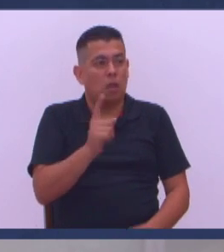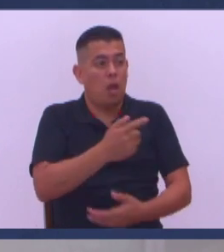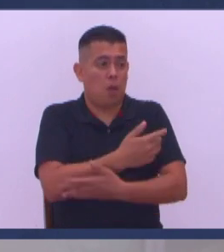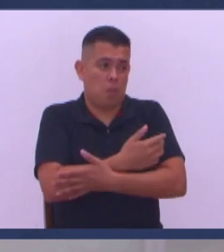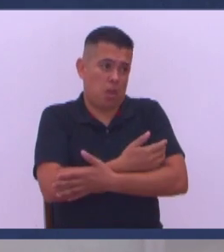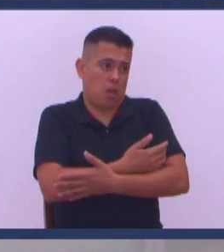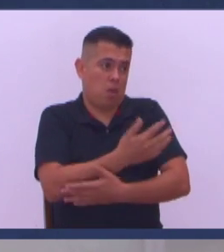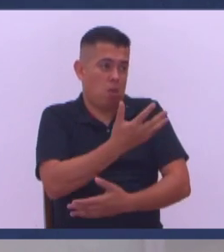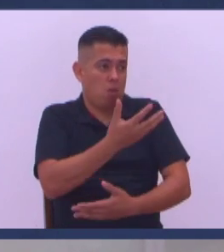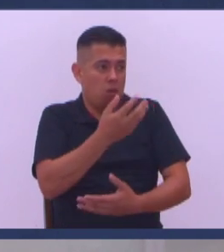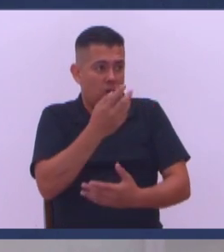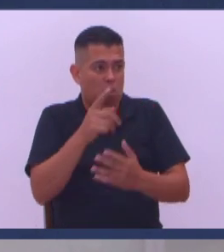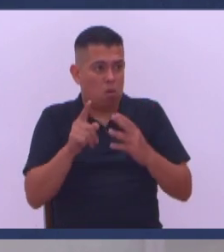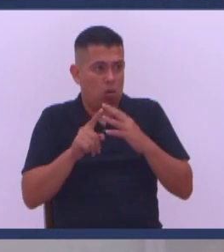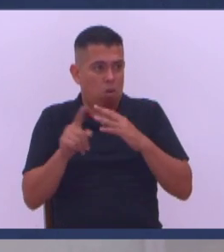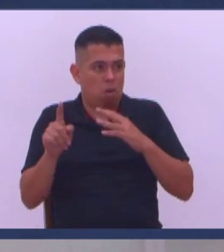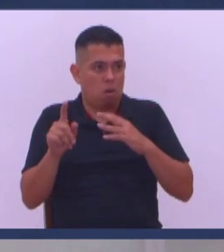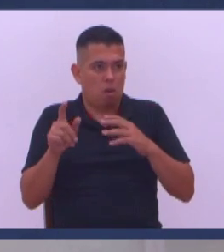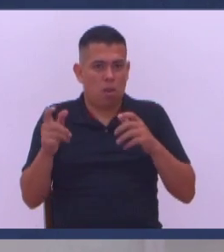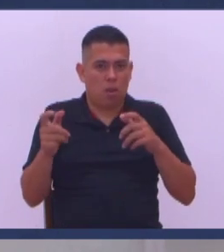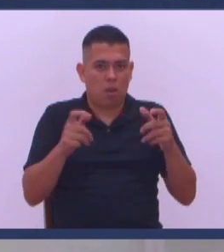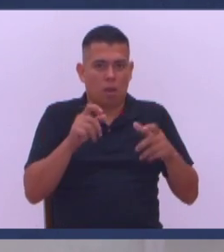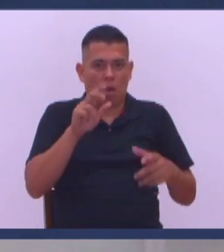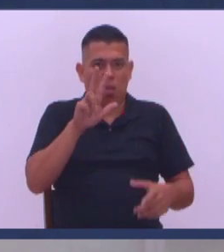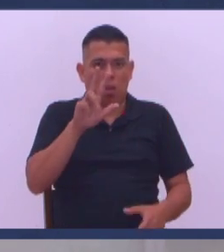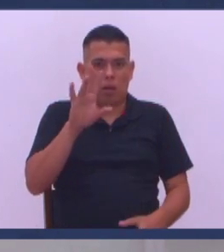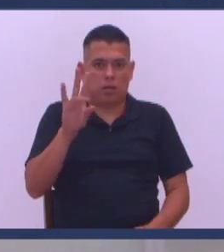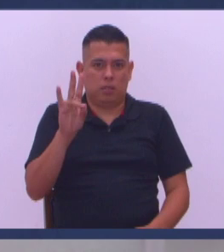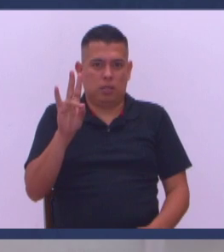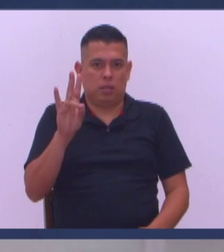me voy llevar al niño Un niño de 37 años